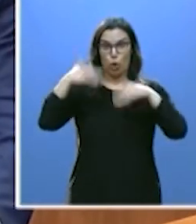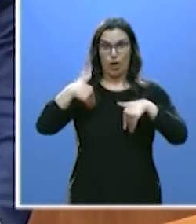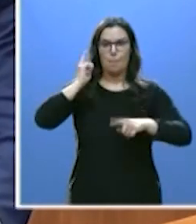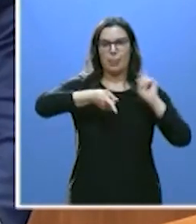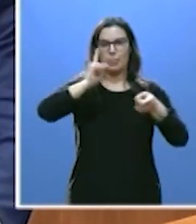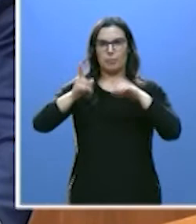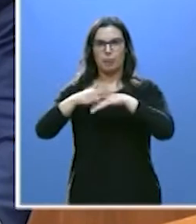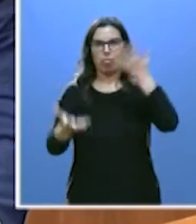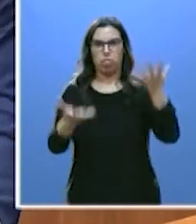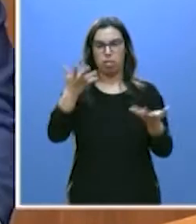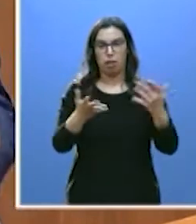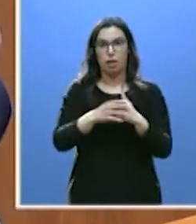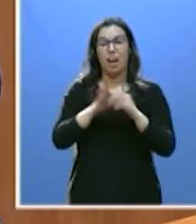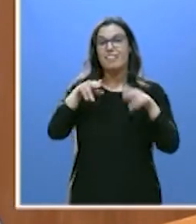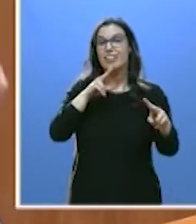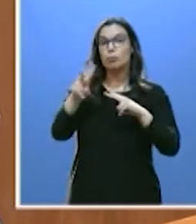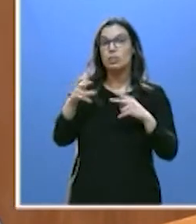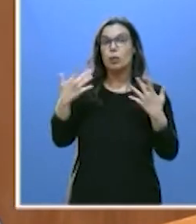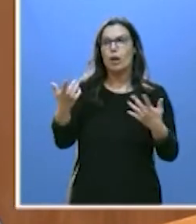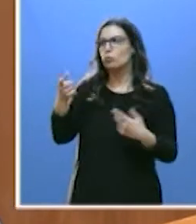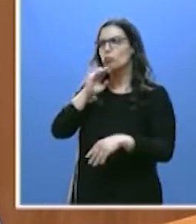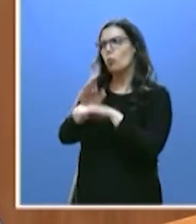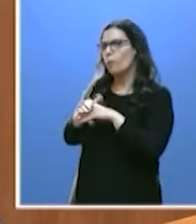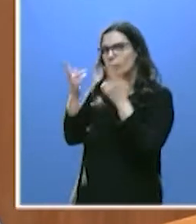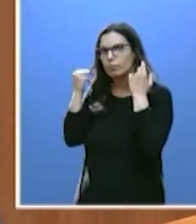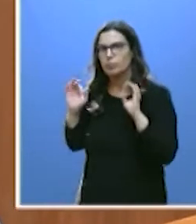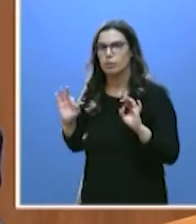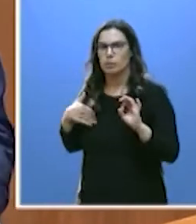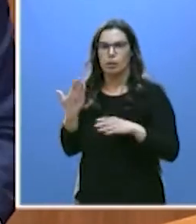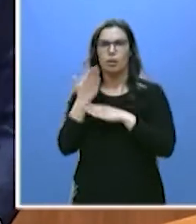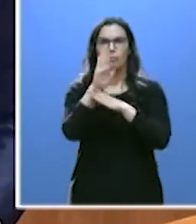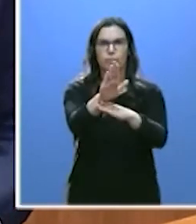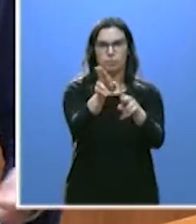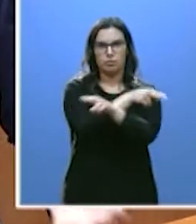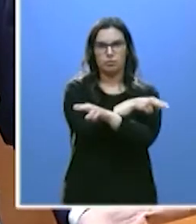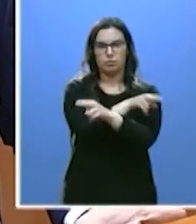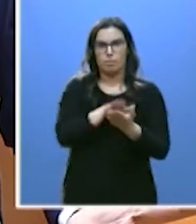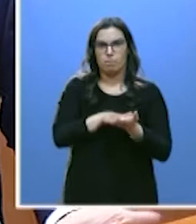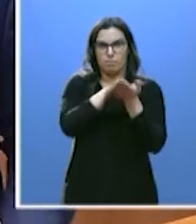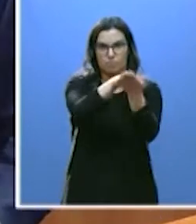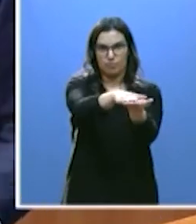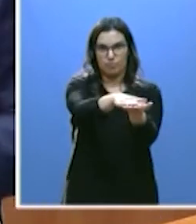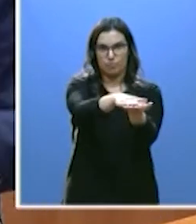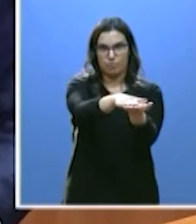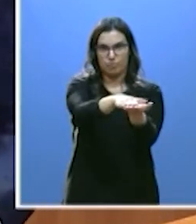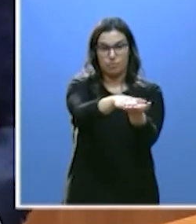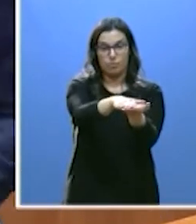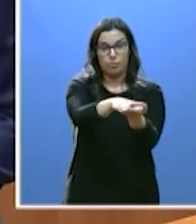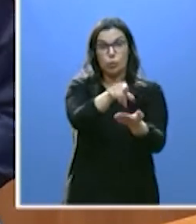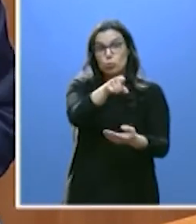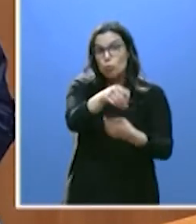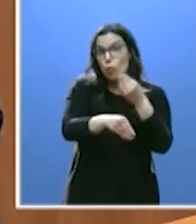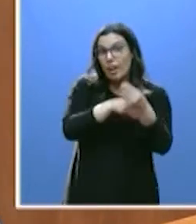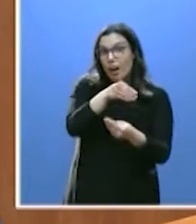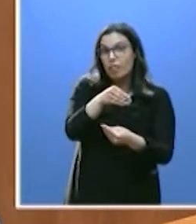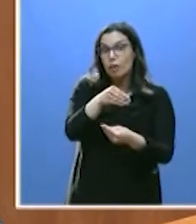Y su reacción fue atender la orden de Sánchez, presentar esta moción de censura. Su reacción fue romper su